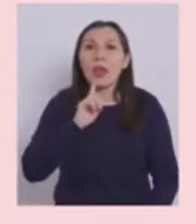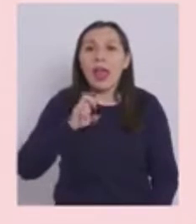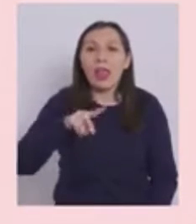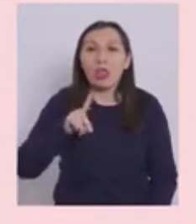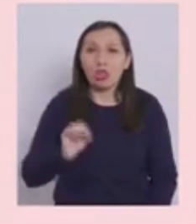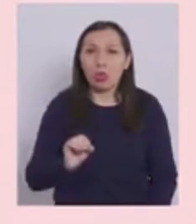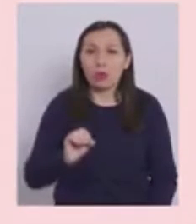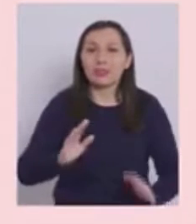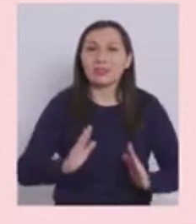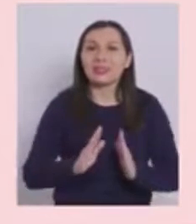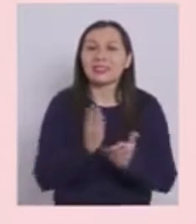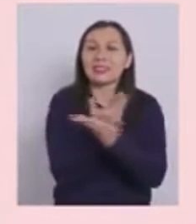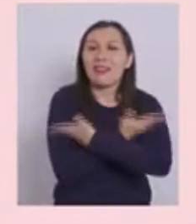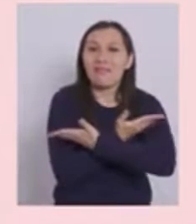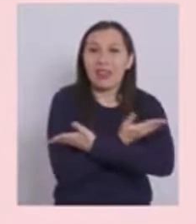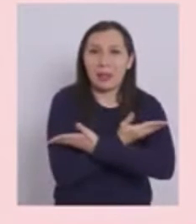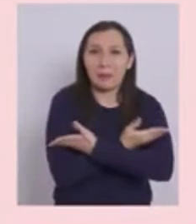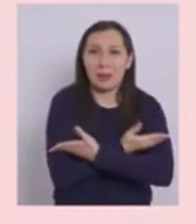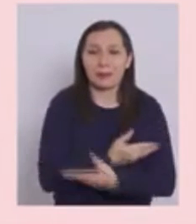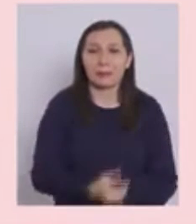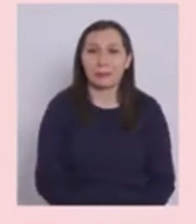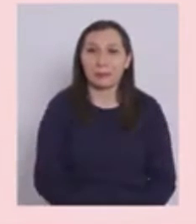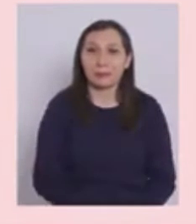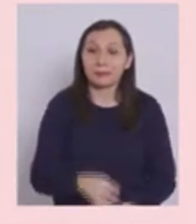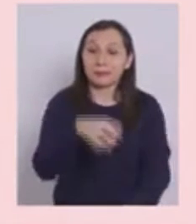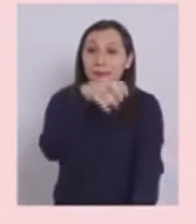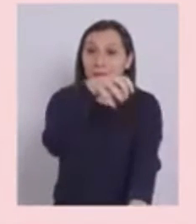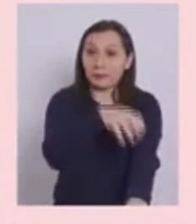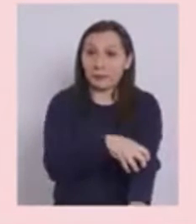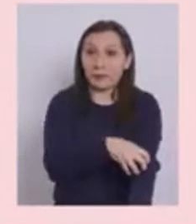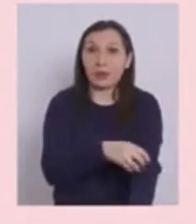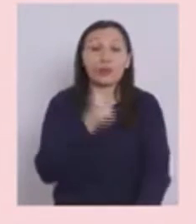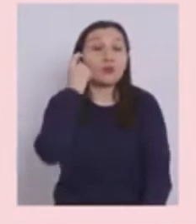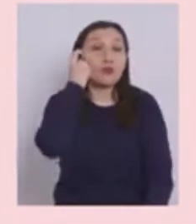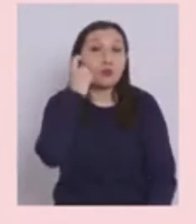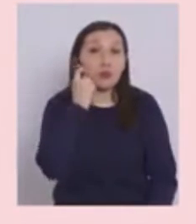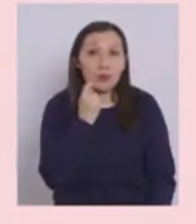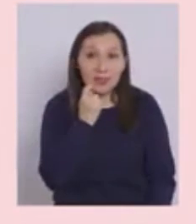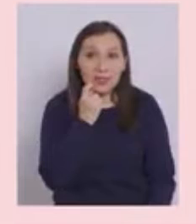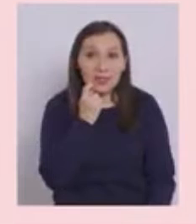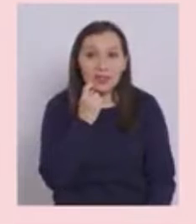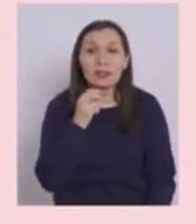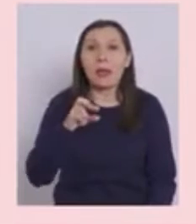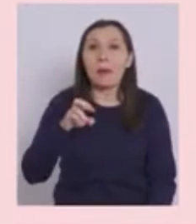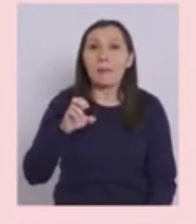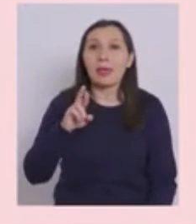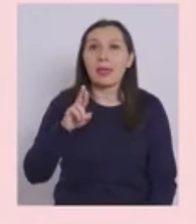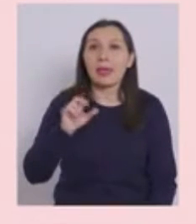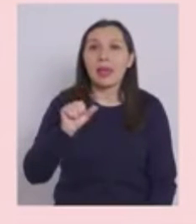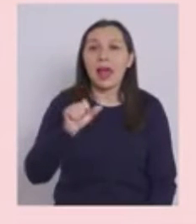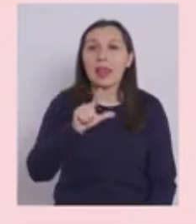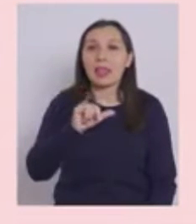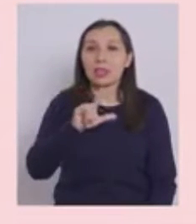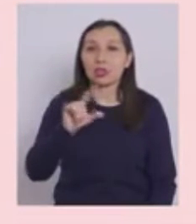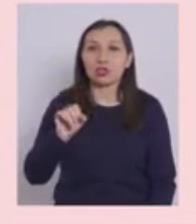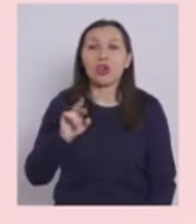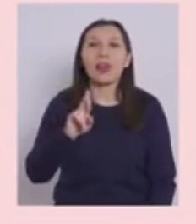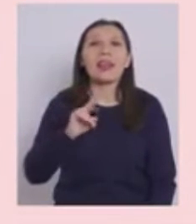Putaendo y San Felipe En la región de O'Higgins, Peralillo,